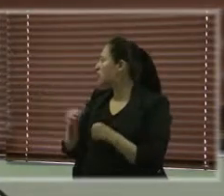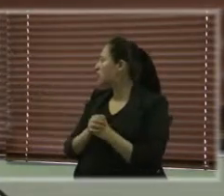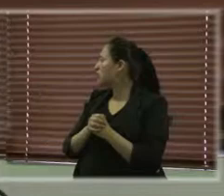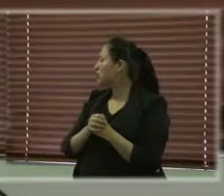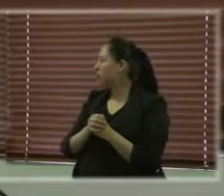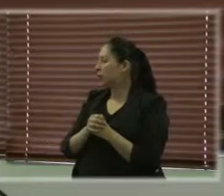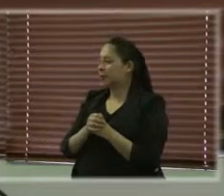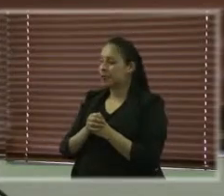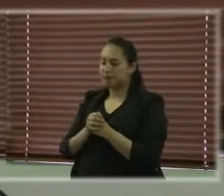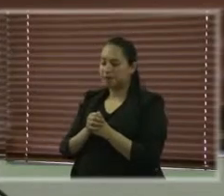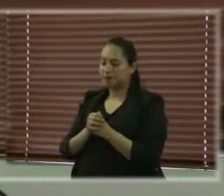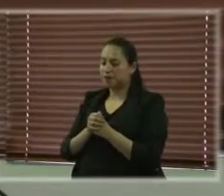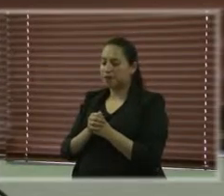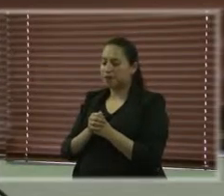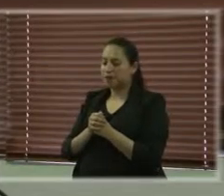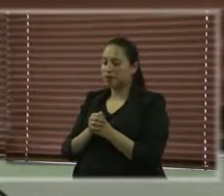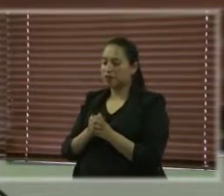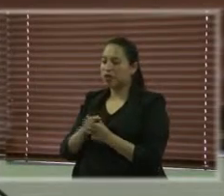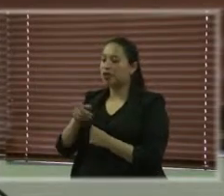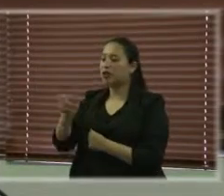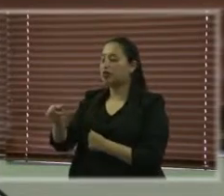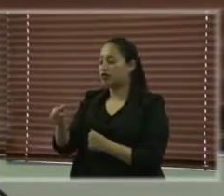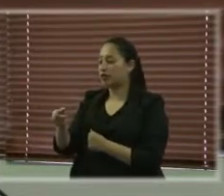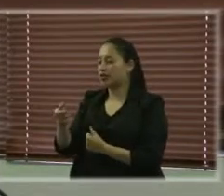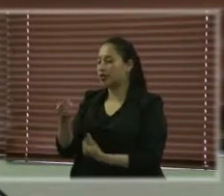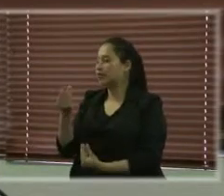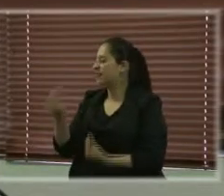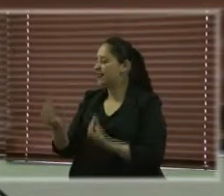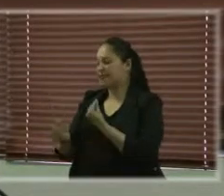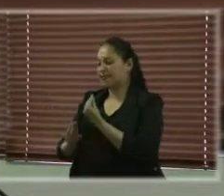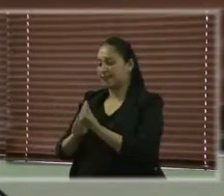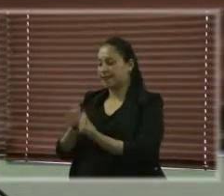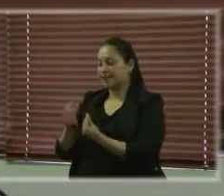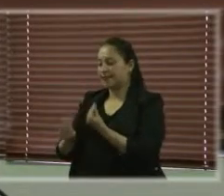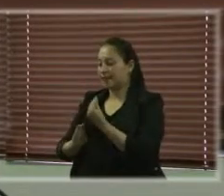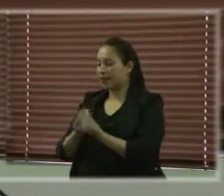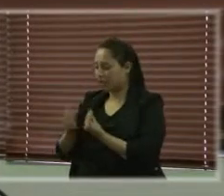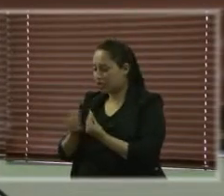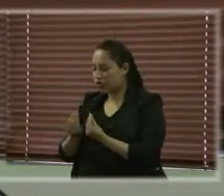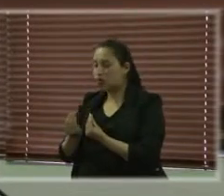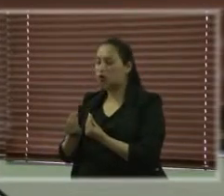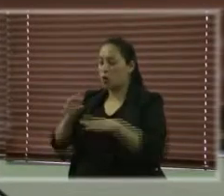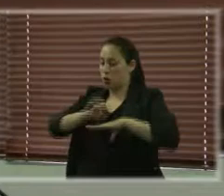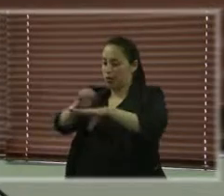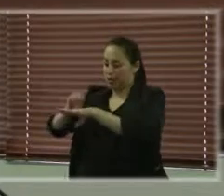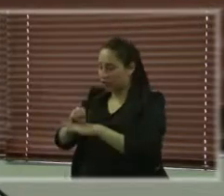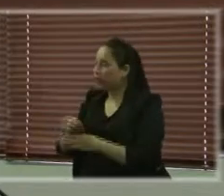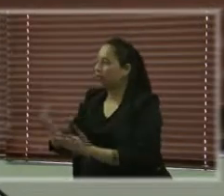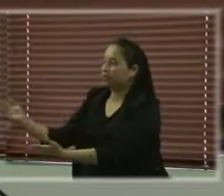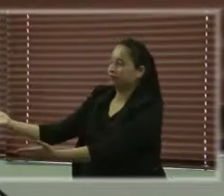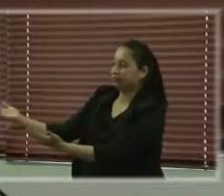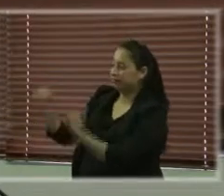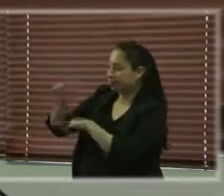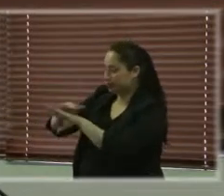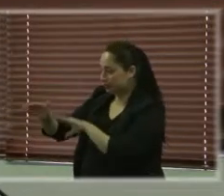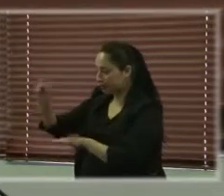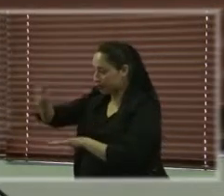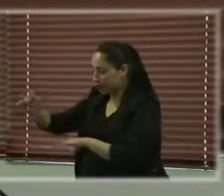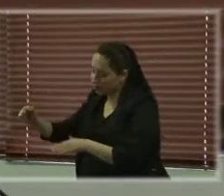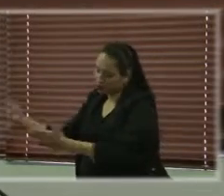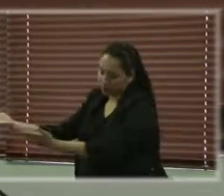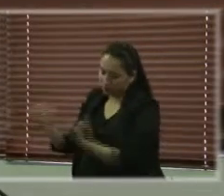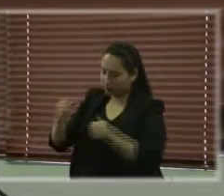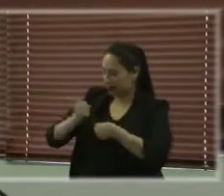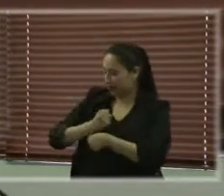la apertura de hacer accesibles sus servicios. No ha sido tampoco algo fácil, porque generalmente estamos hablando que